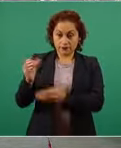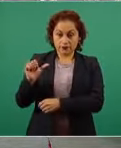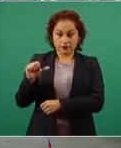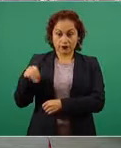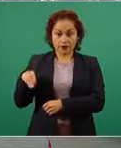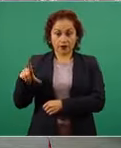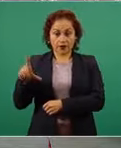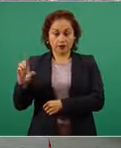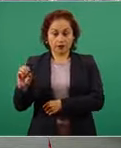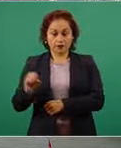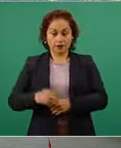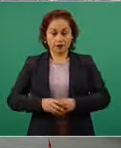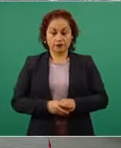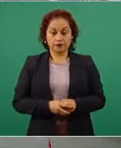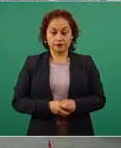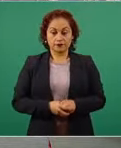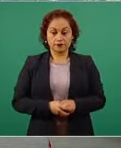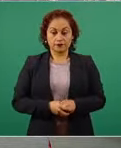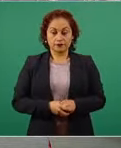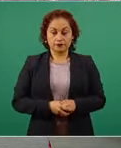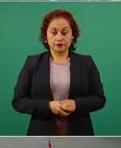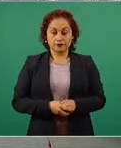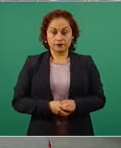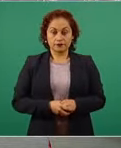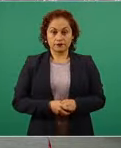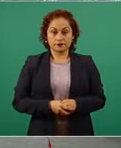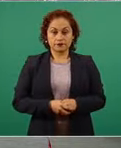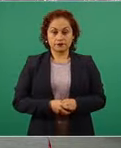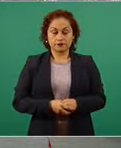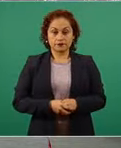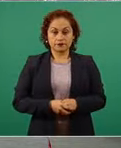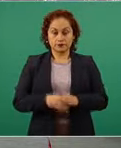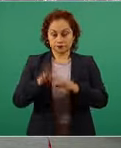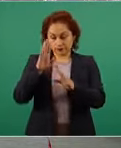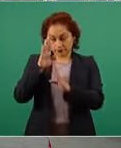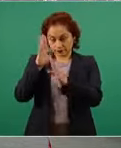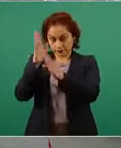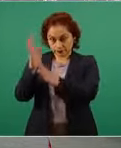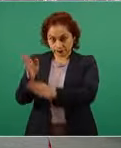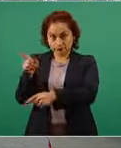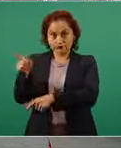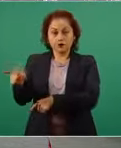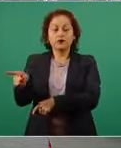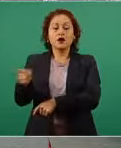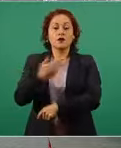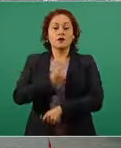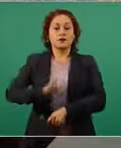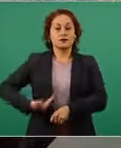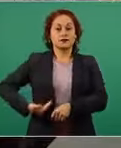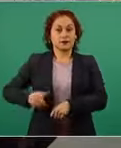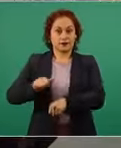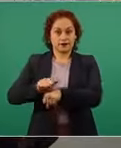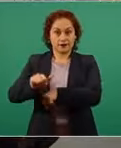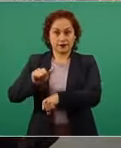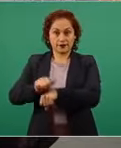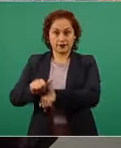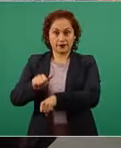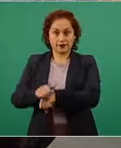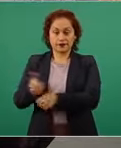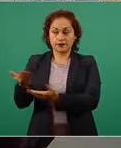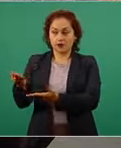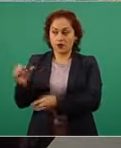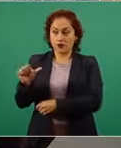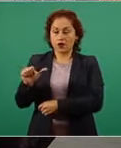Obrador, excelentísimo señor presidente de la República de Argentina, señor Alberto